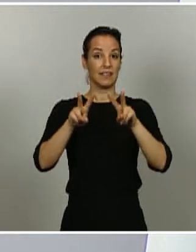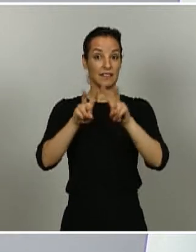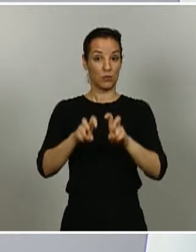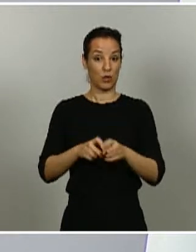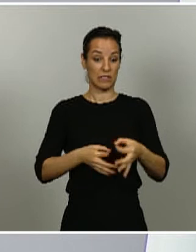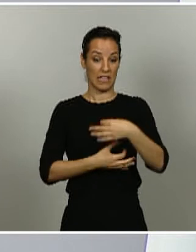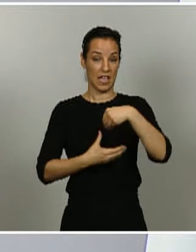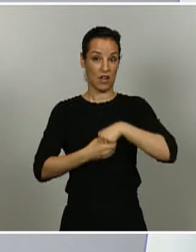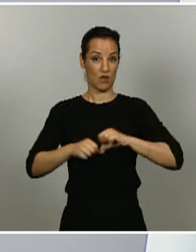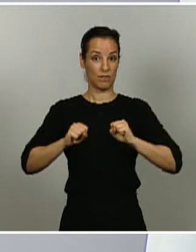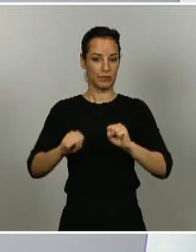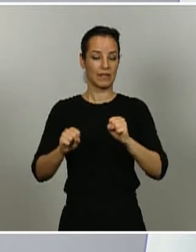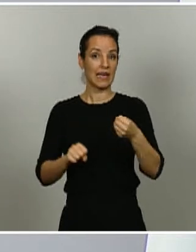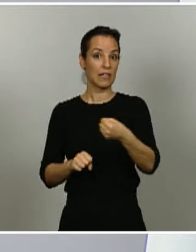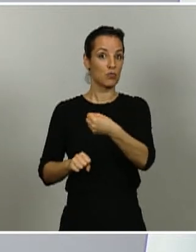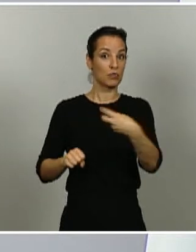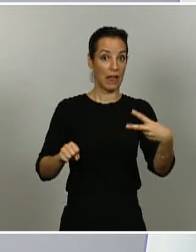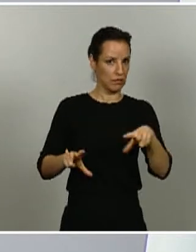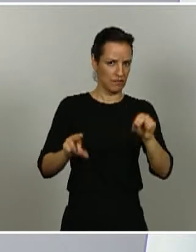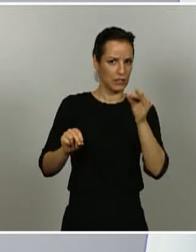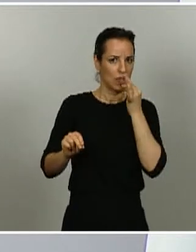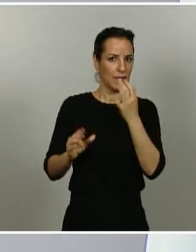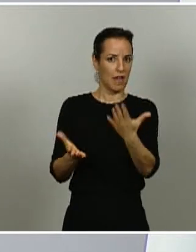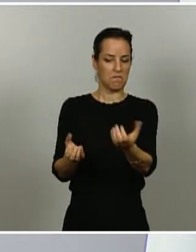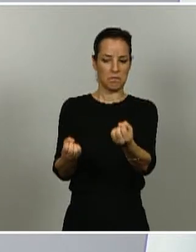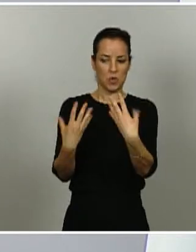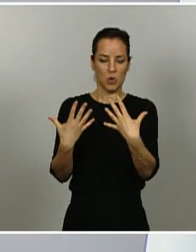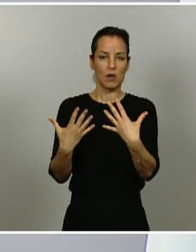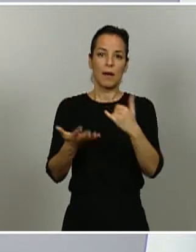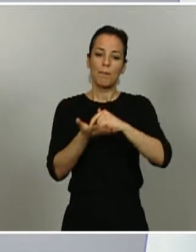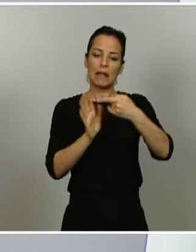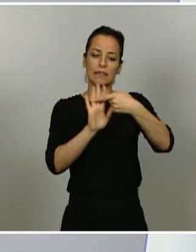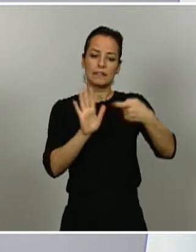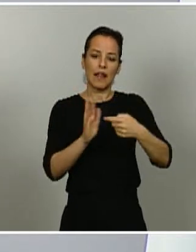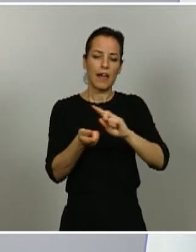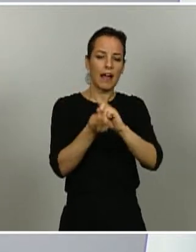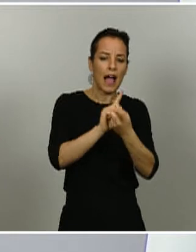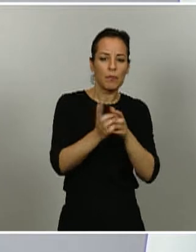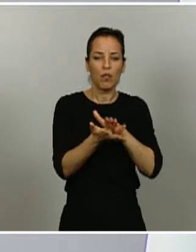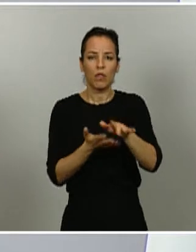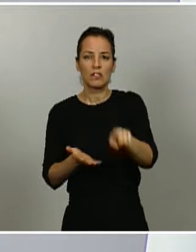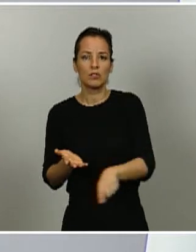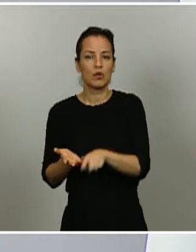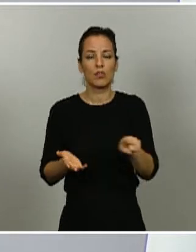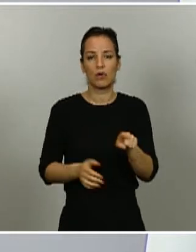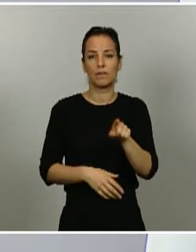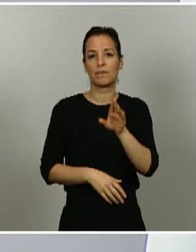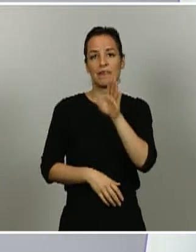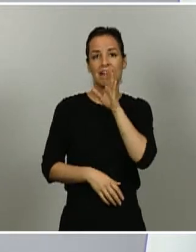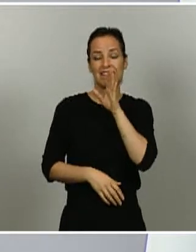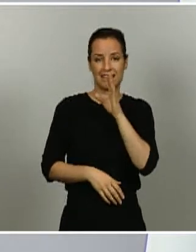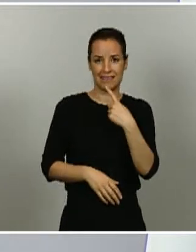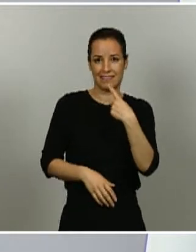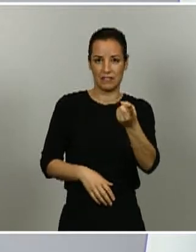cambio en el estudio en el plan de desescalada, perdón, ya he dicho de acuerdo con las